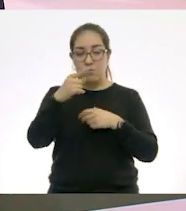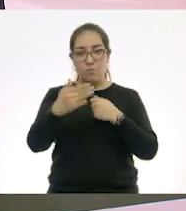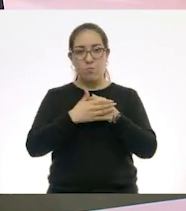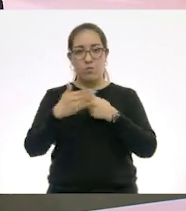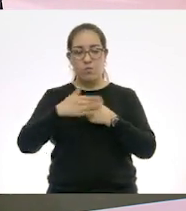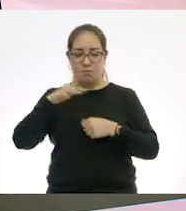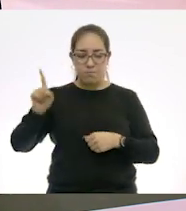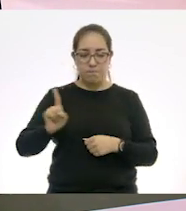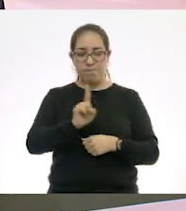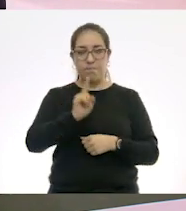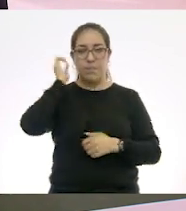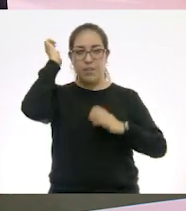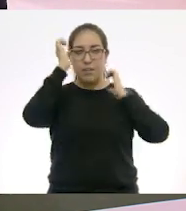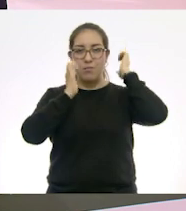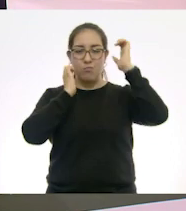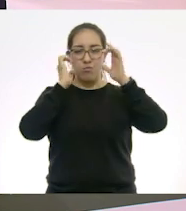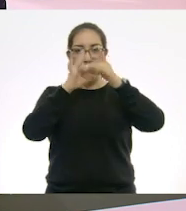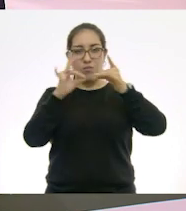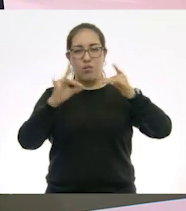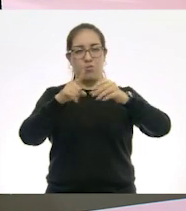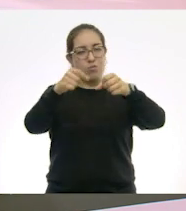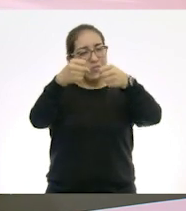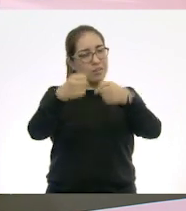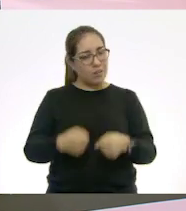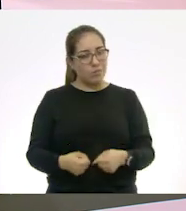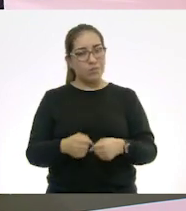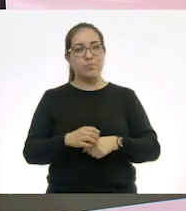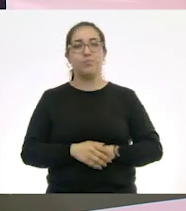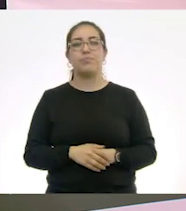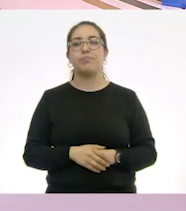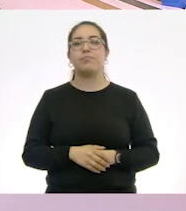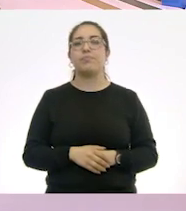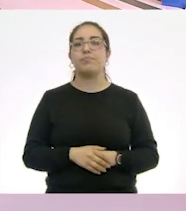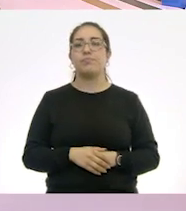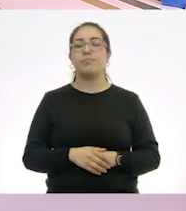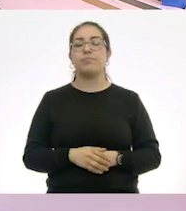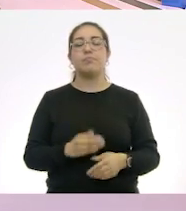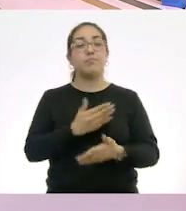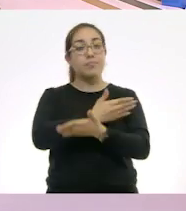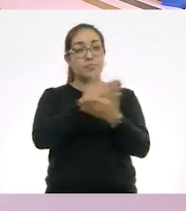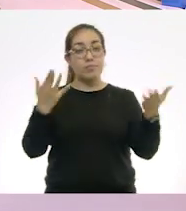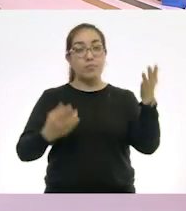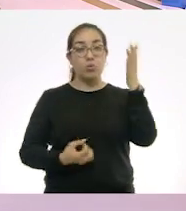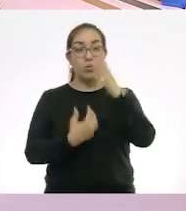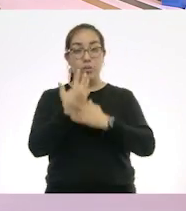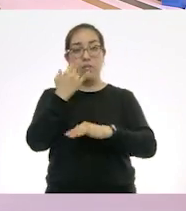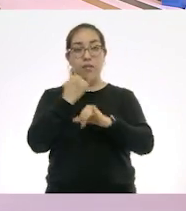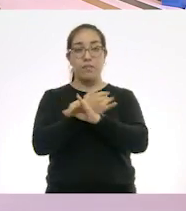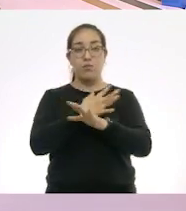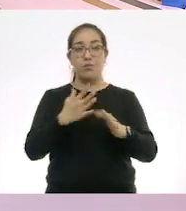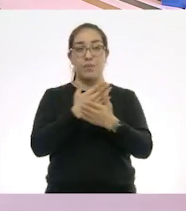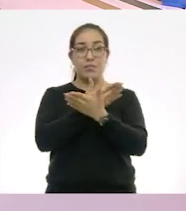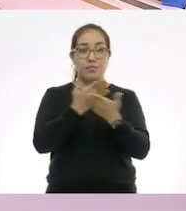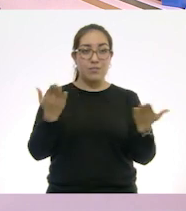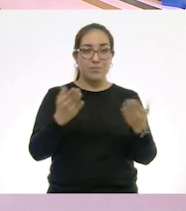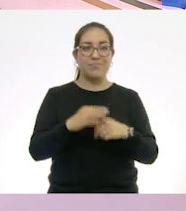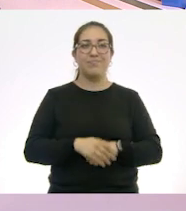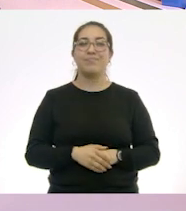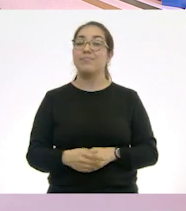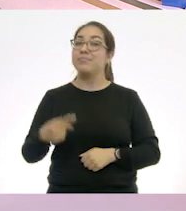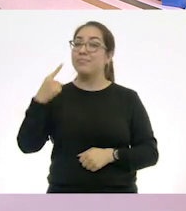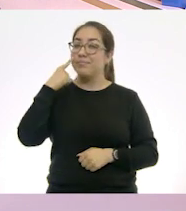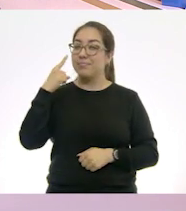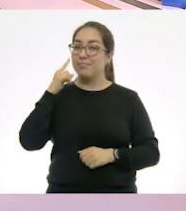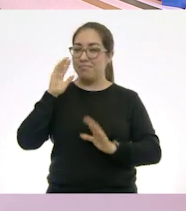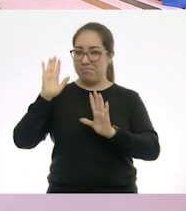estar súper seguro de lo que tú vas a decir. Ahí les vas a dar nueva información a los que le estás diciendo. Mira, vamos a